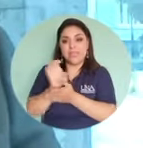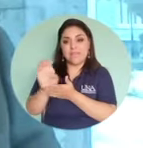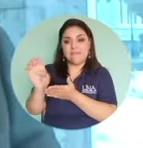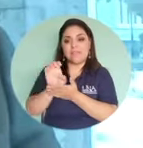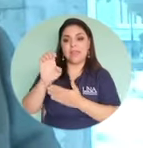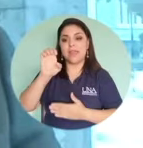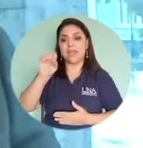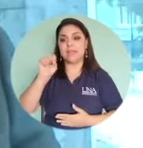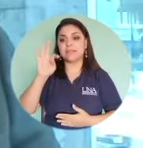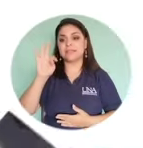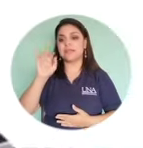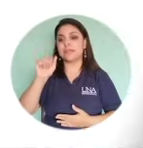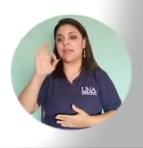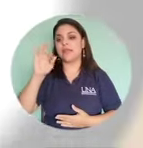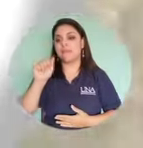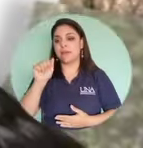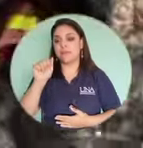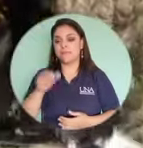de algún tipo de estafa